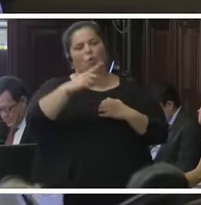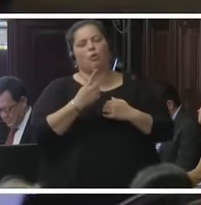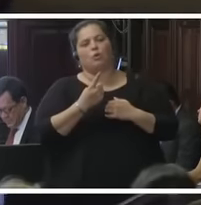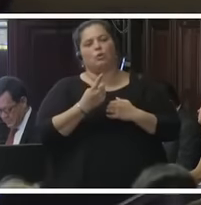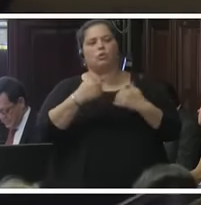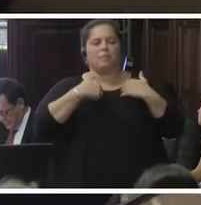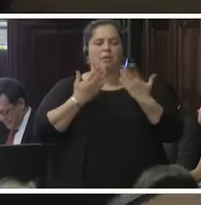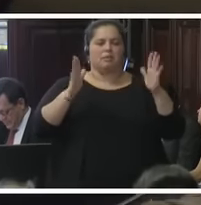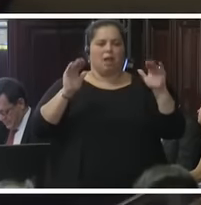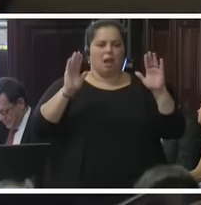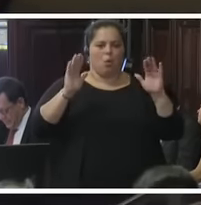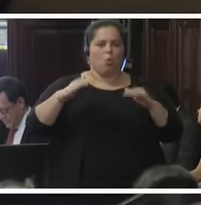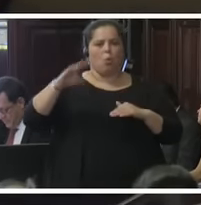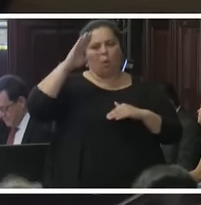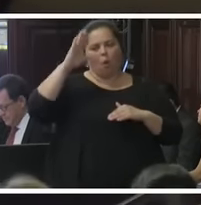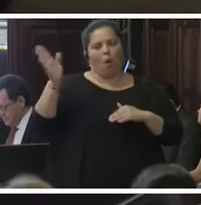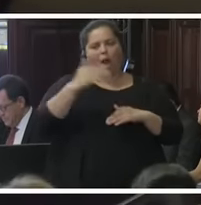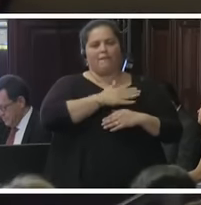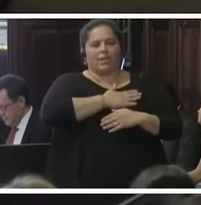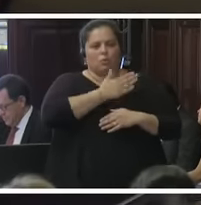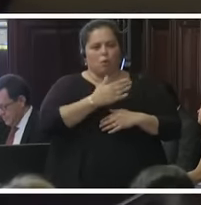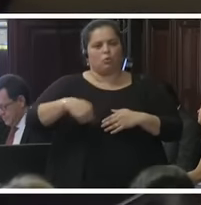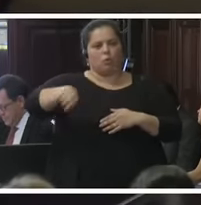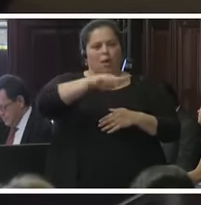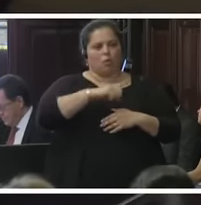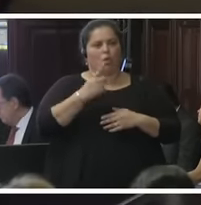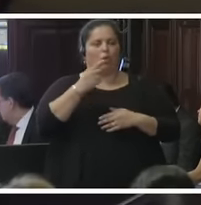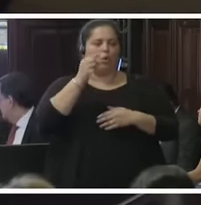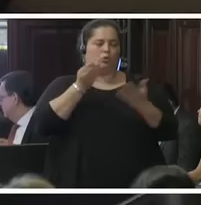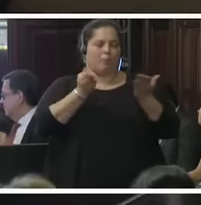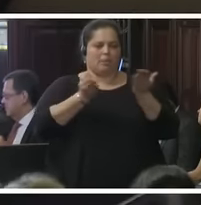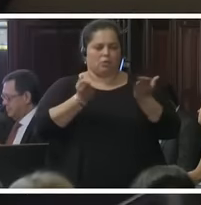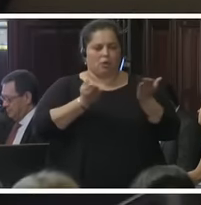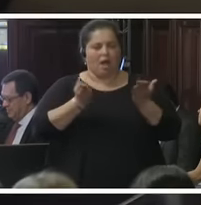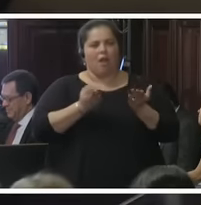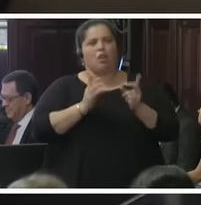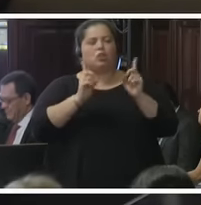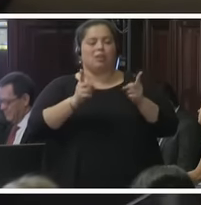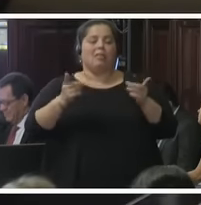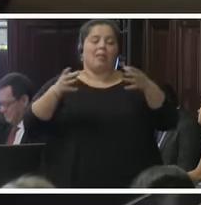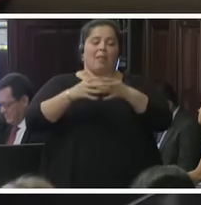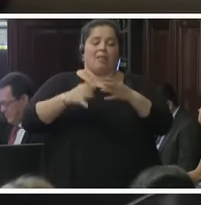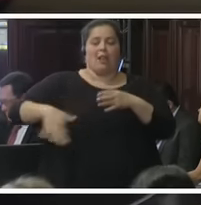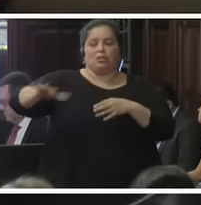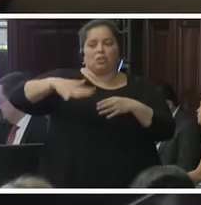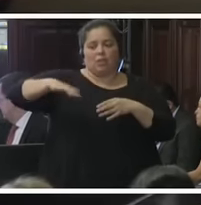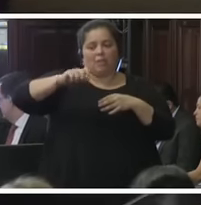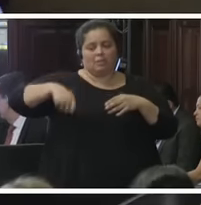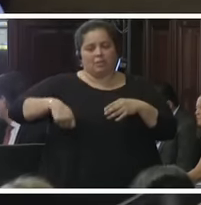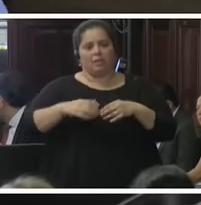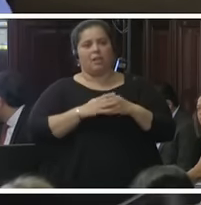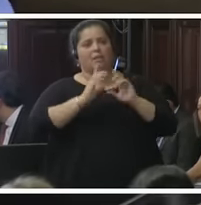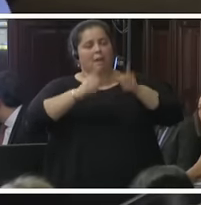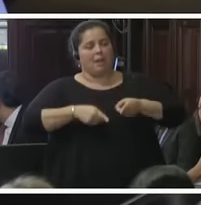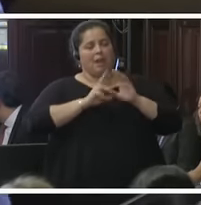saludo afectuoso a los peticionarios, representantes de la sociedad civil y a la